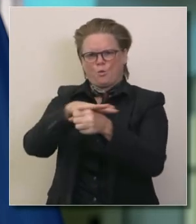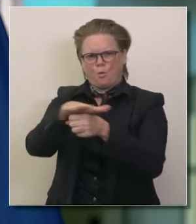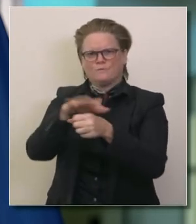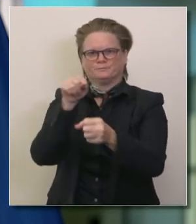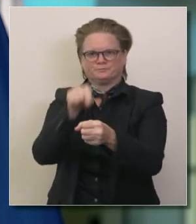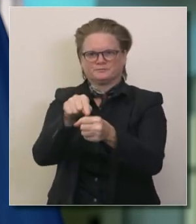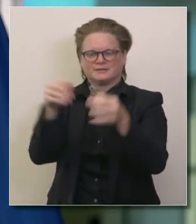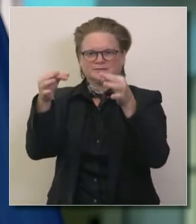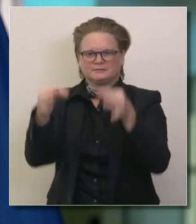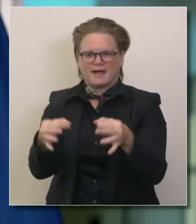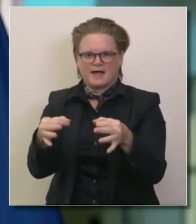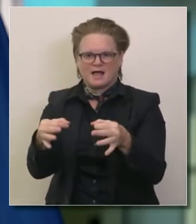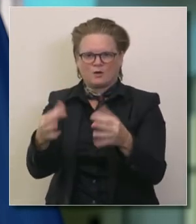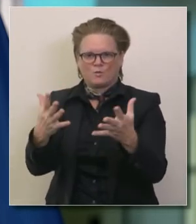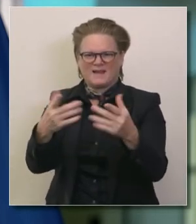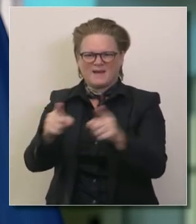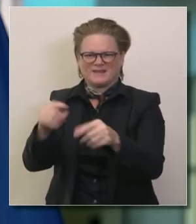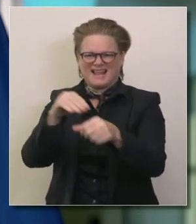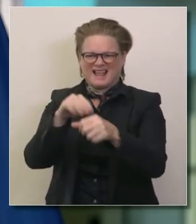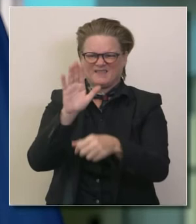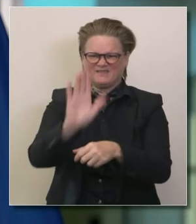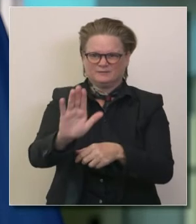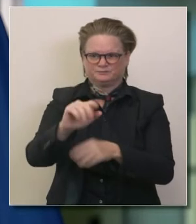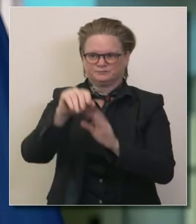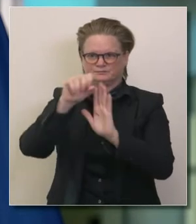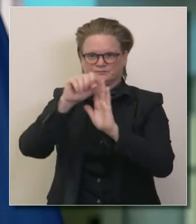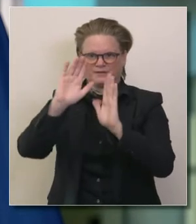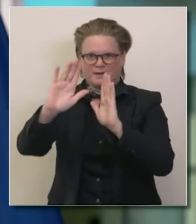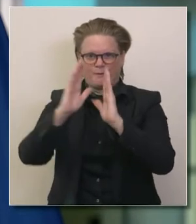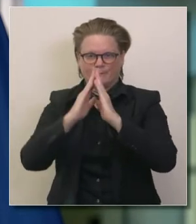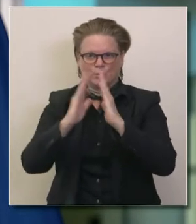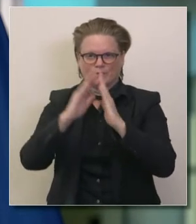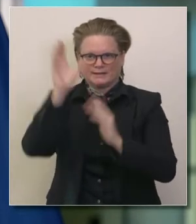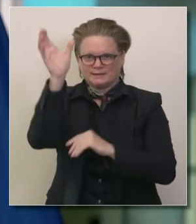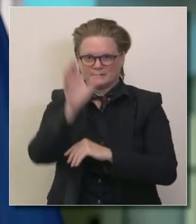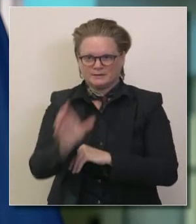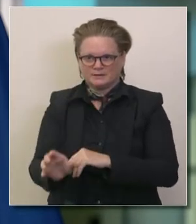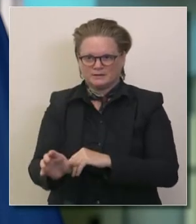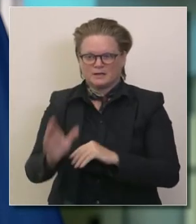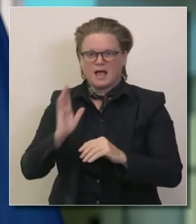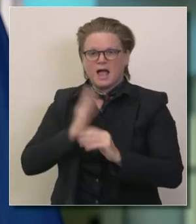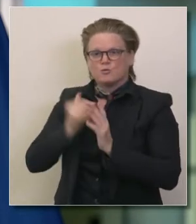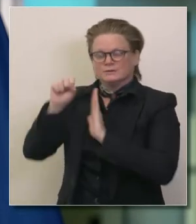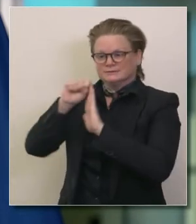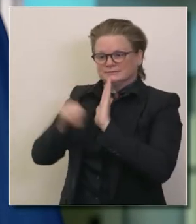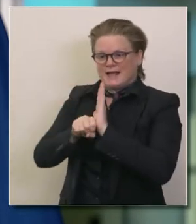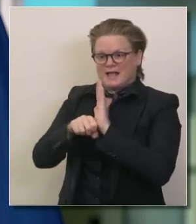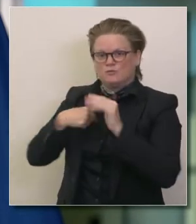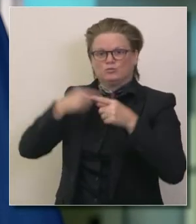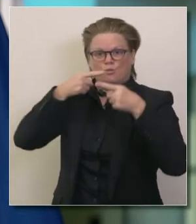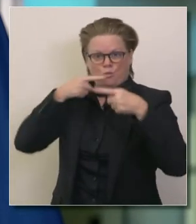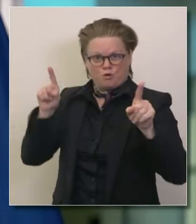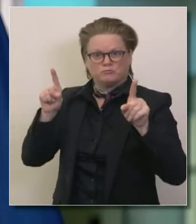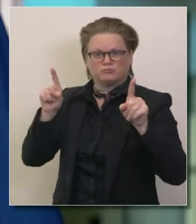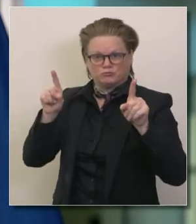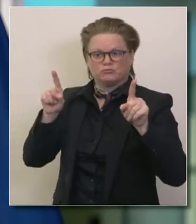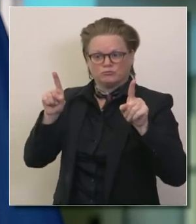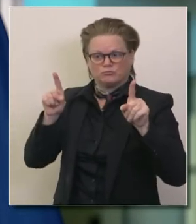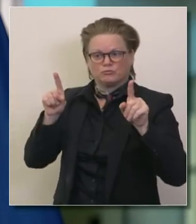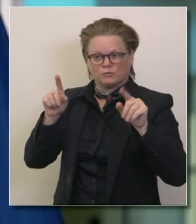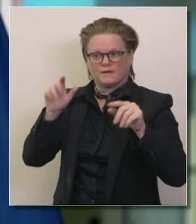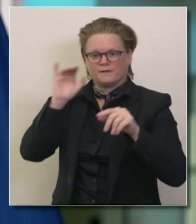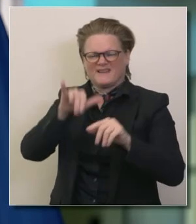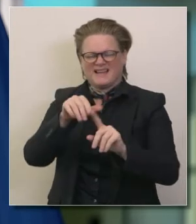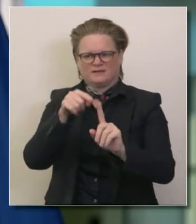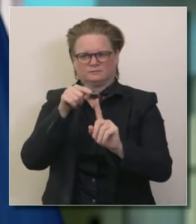decisiones locales en base a las condiciones en la región los protocolos que emitió el estado mantienen